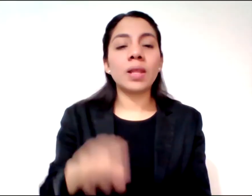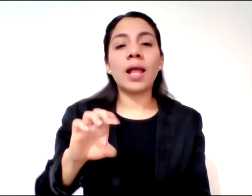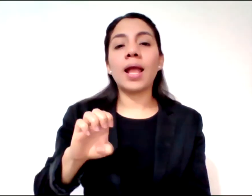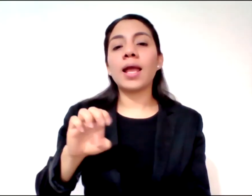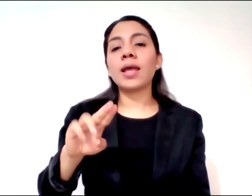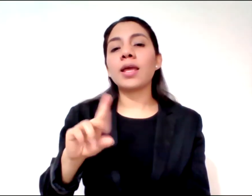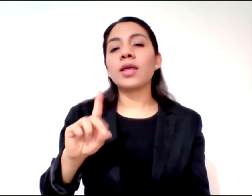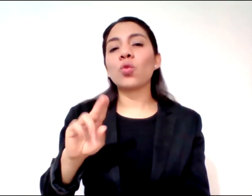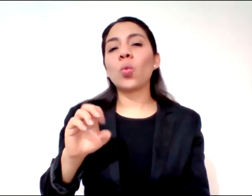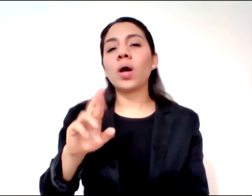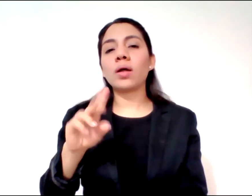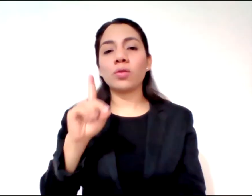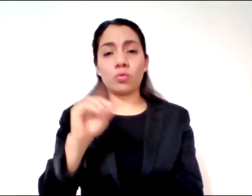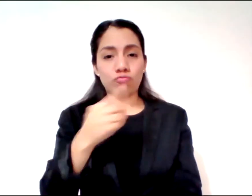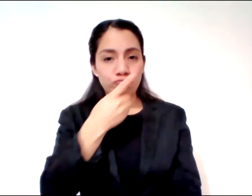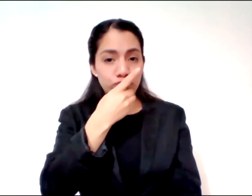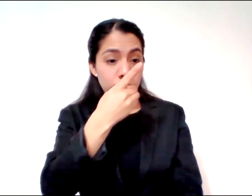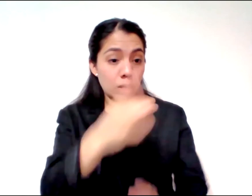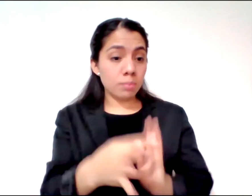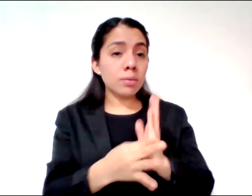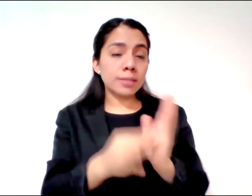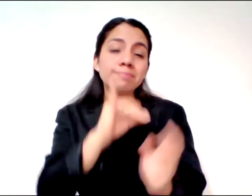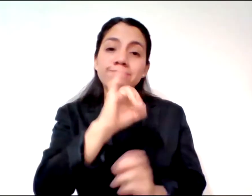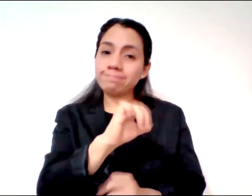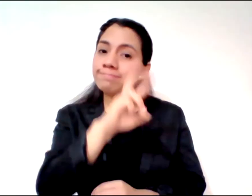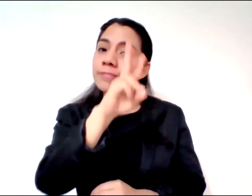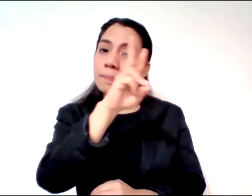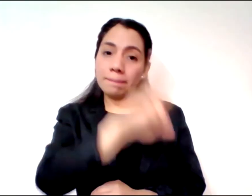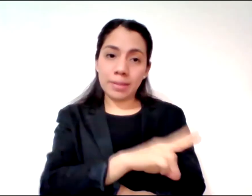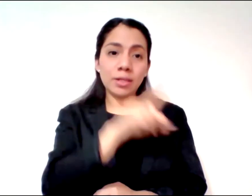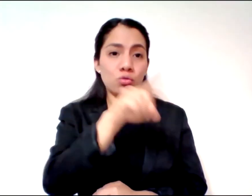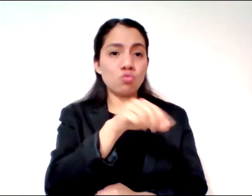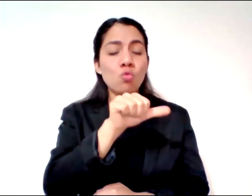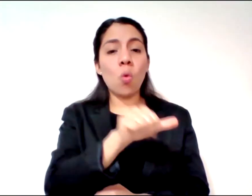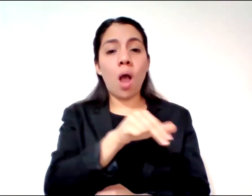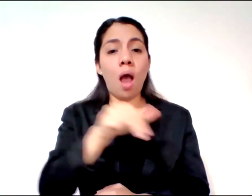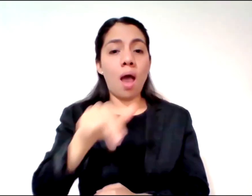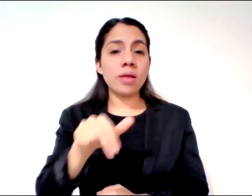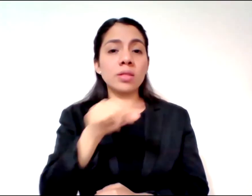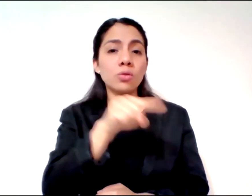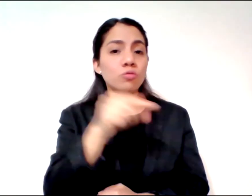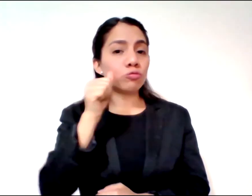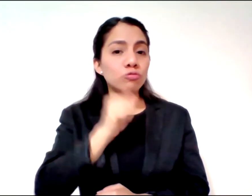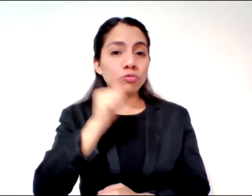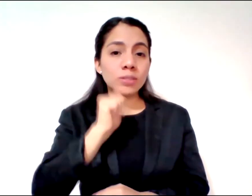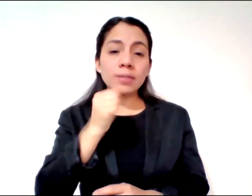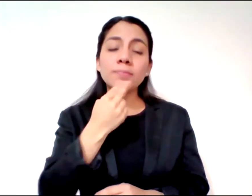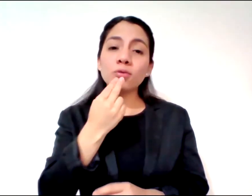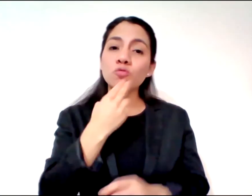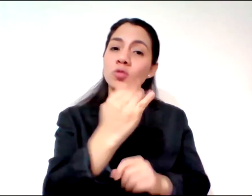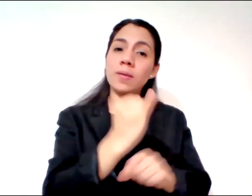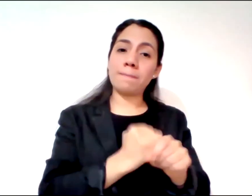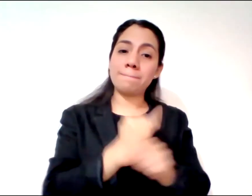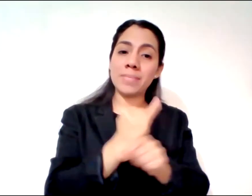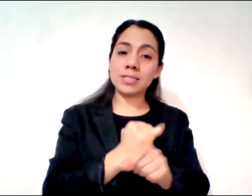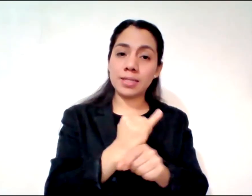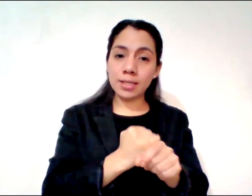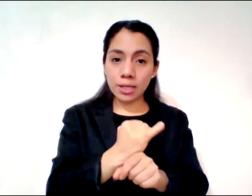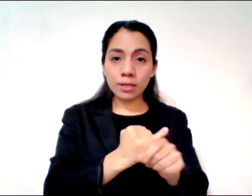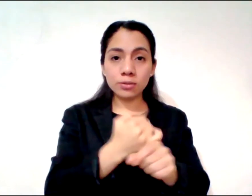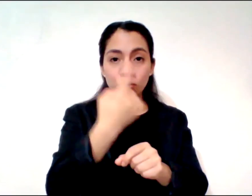la manera como recurres a las herramientas pues de investigación y a la estadística para iluminar cosas